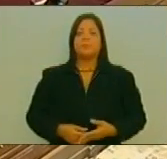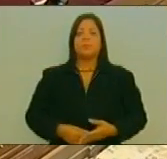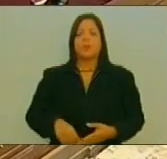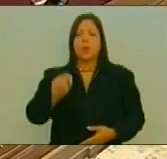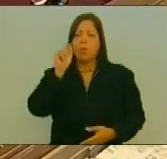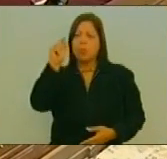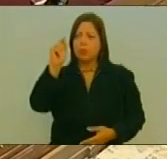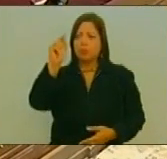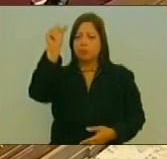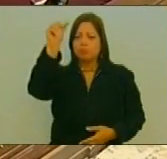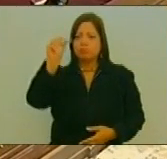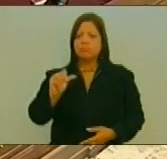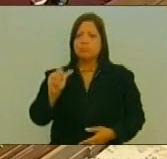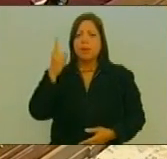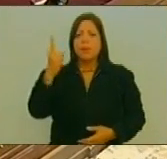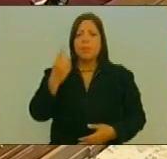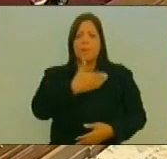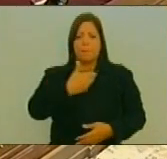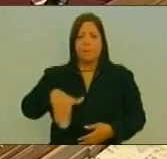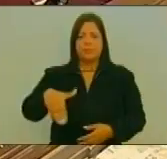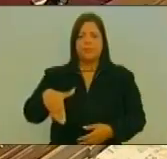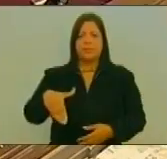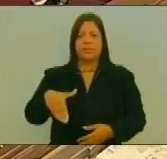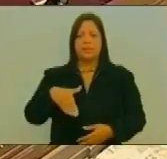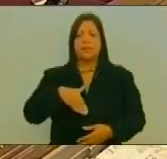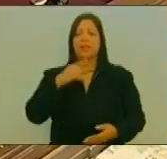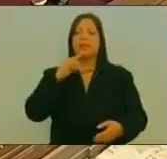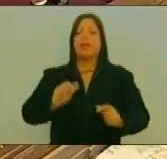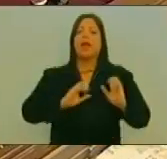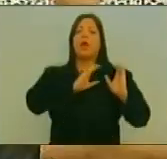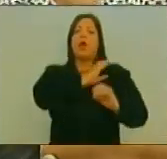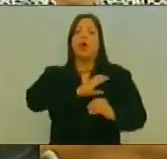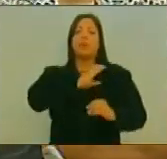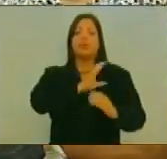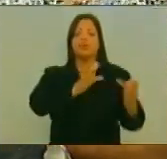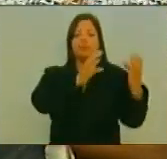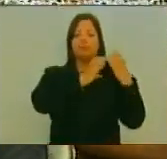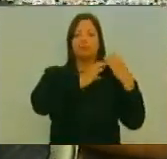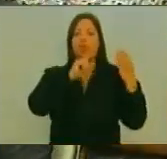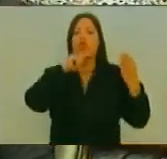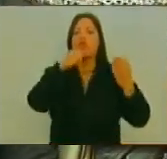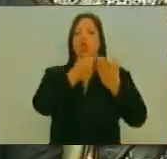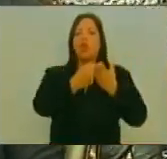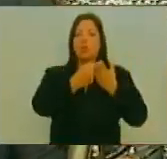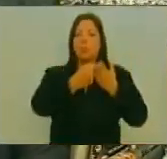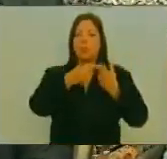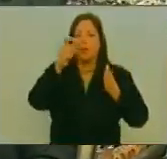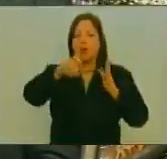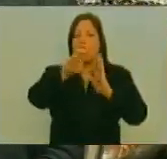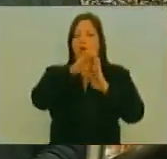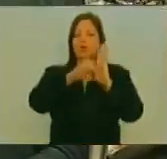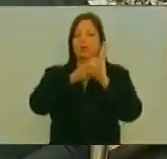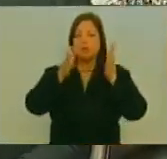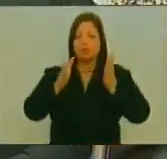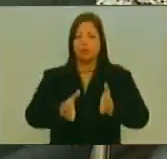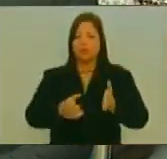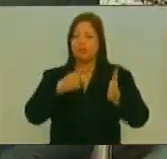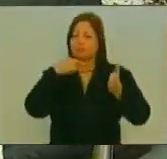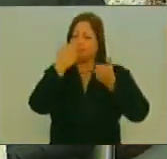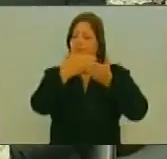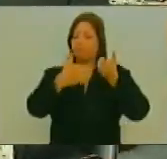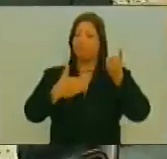este punto, el primer vicepresidente designó una comisión integrada Por las y los constituyentes